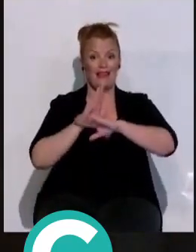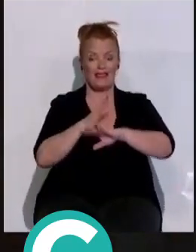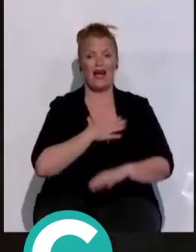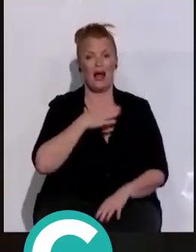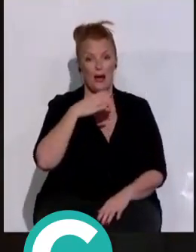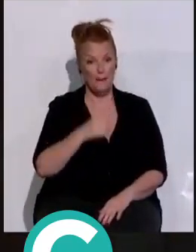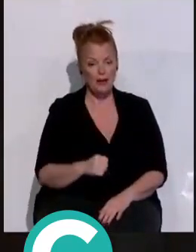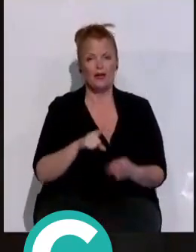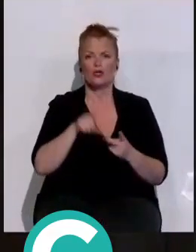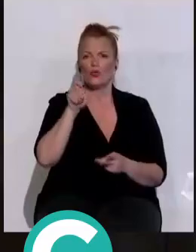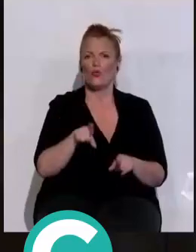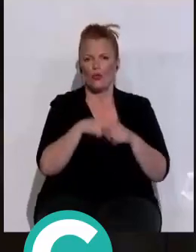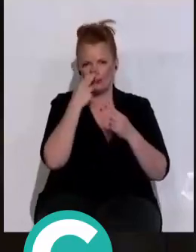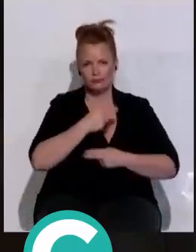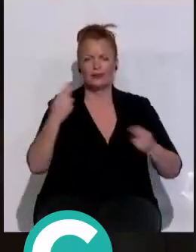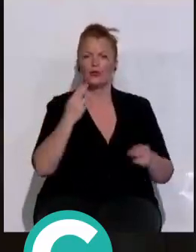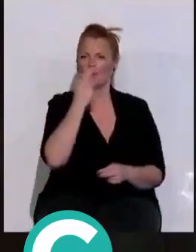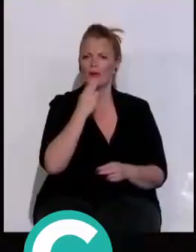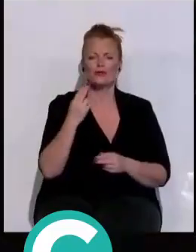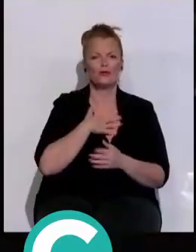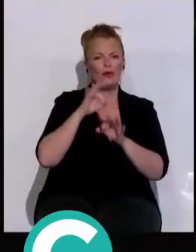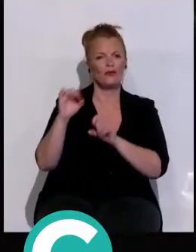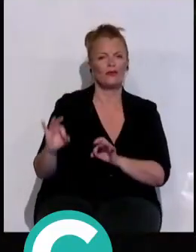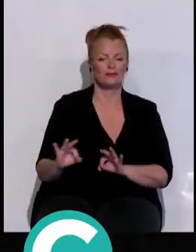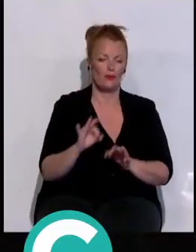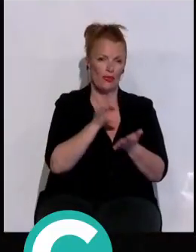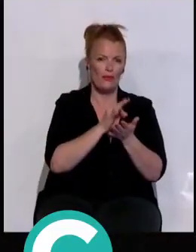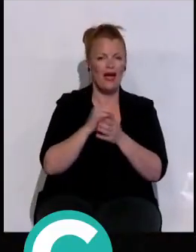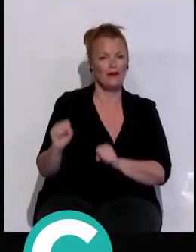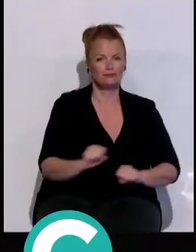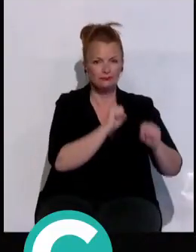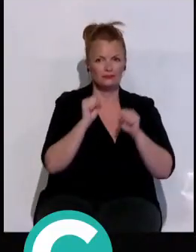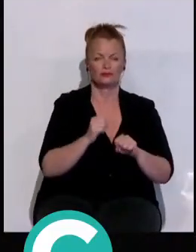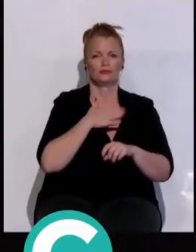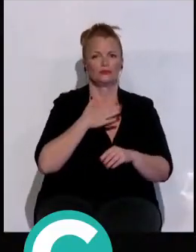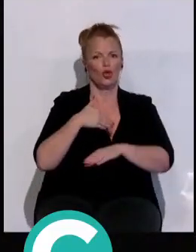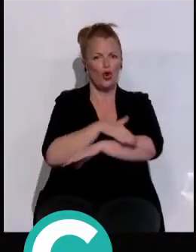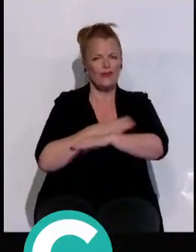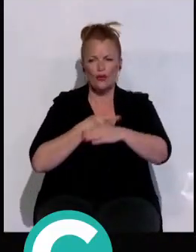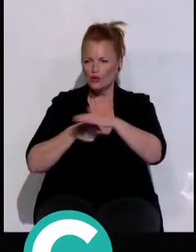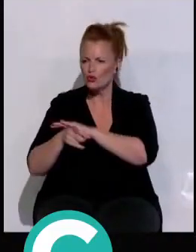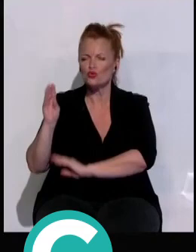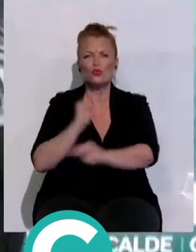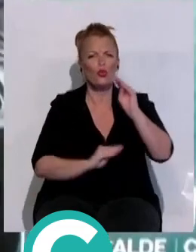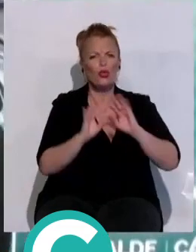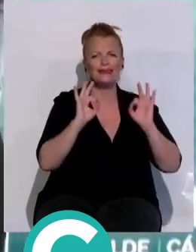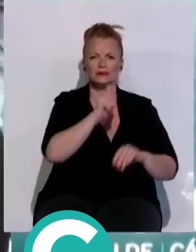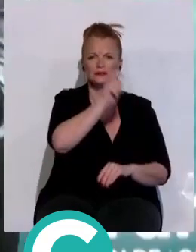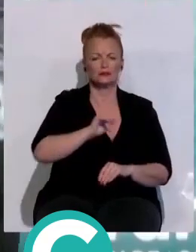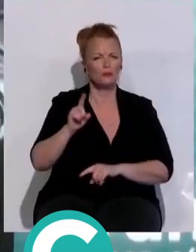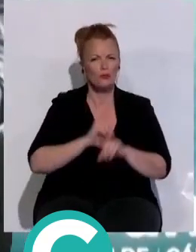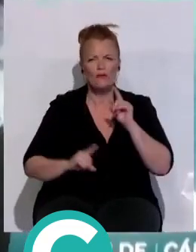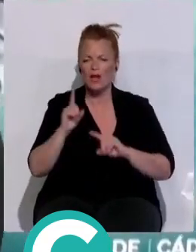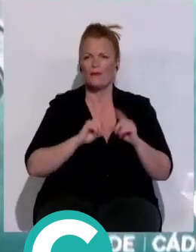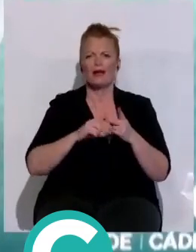PP manifestó su compromiso con la ciudad y defendió que su proyecto supone el gobierno de la gestión de la solución de los problemas y el final